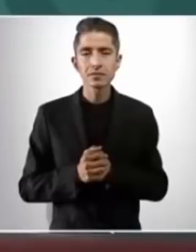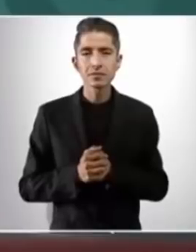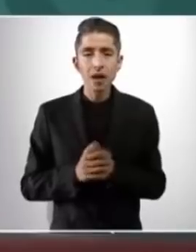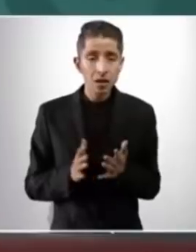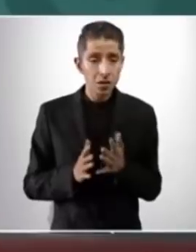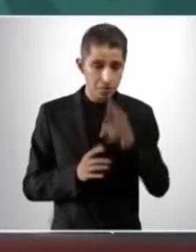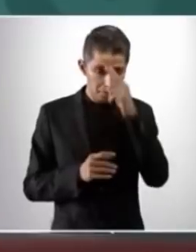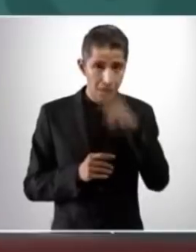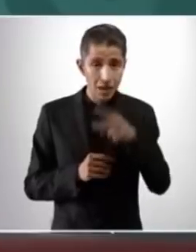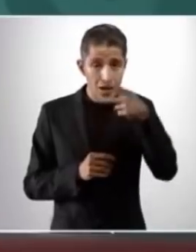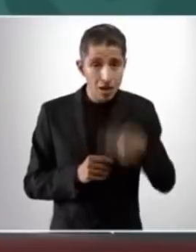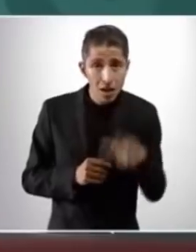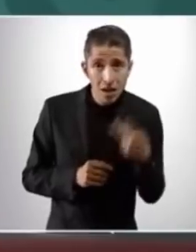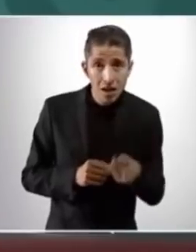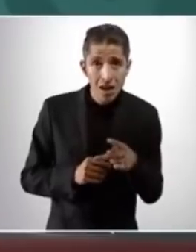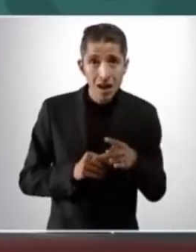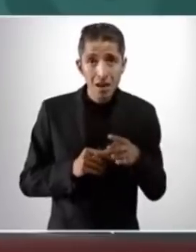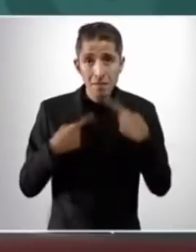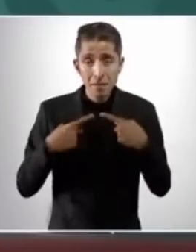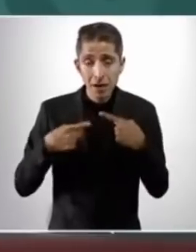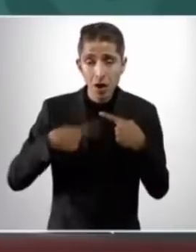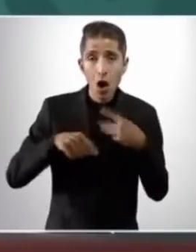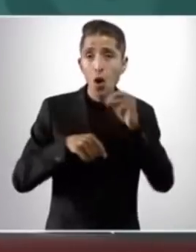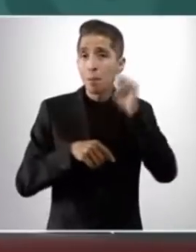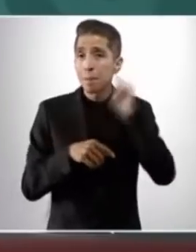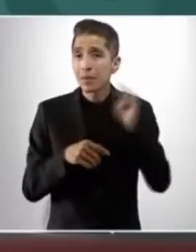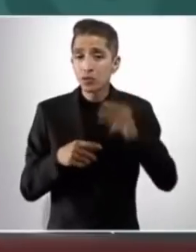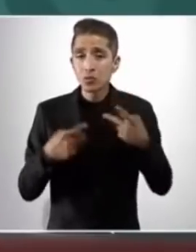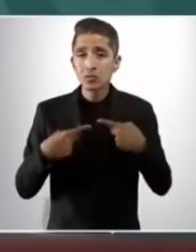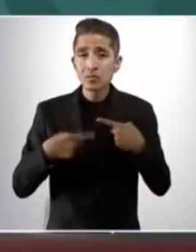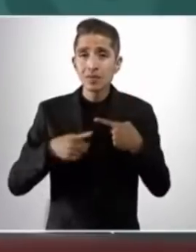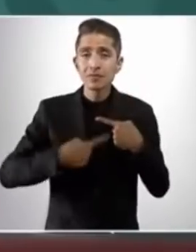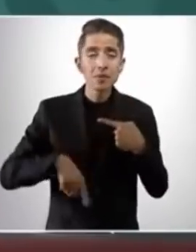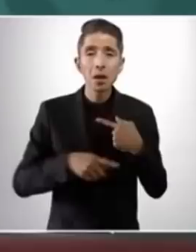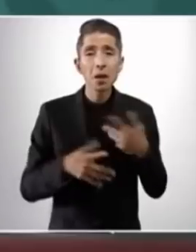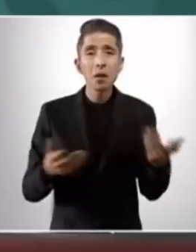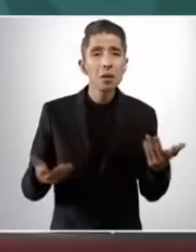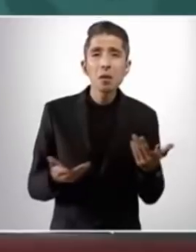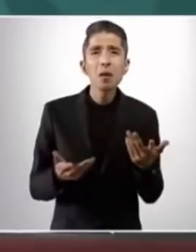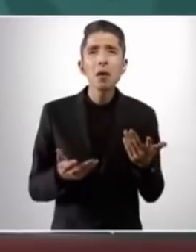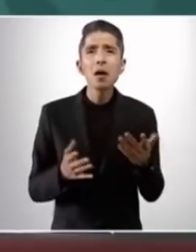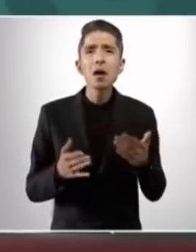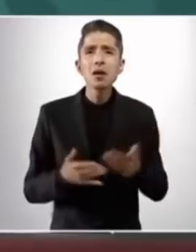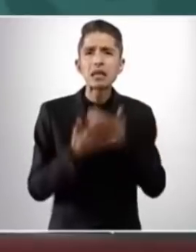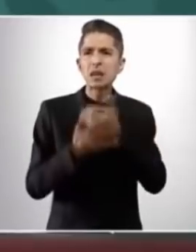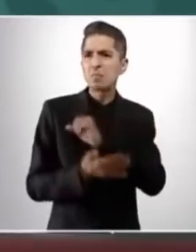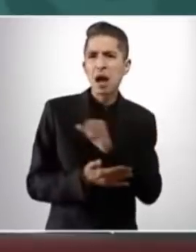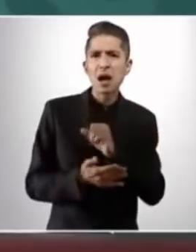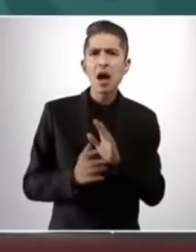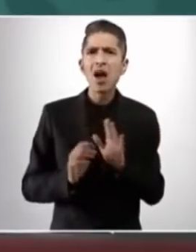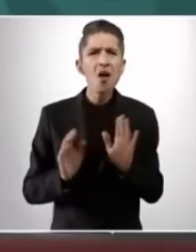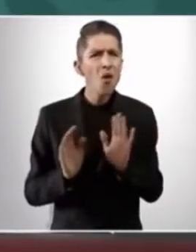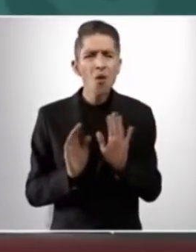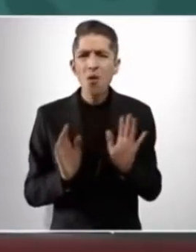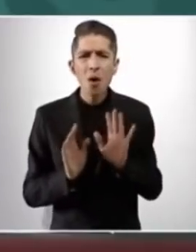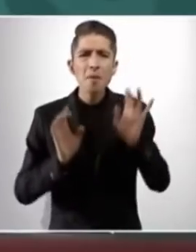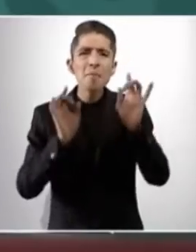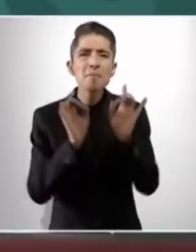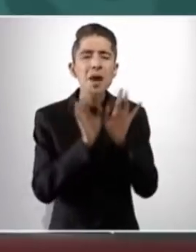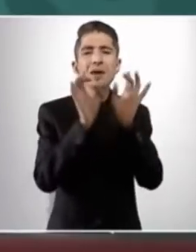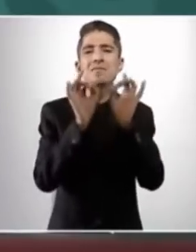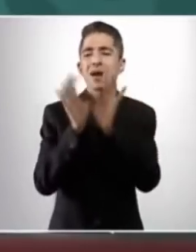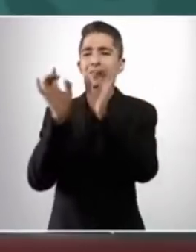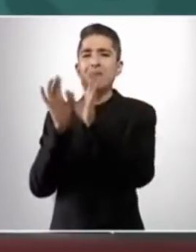mexicanos, los michoacanos. Son las circunstancias las que llevan a algunos